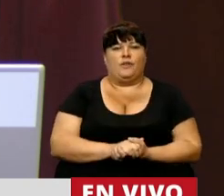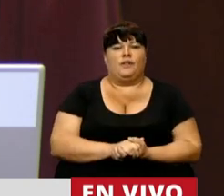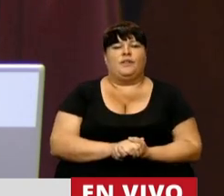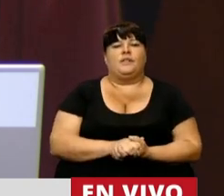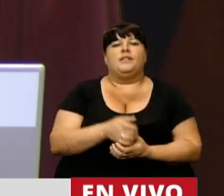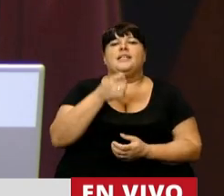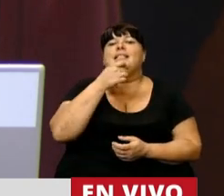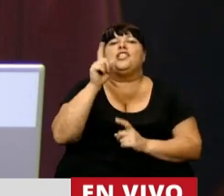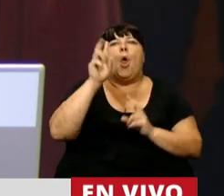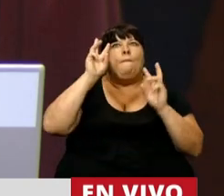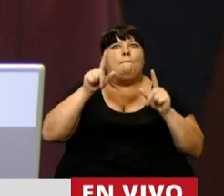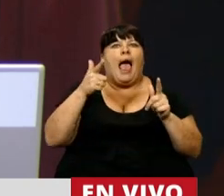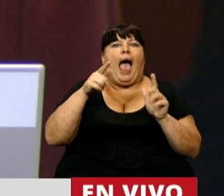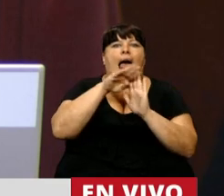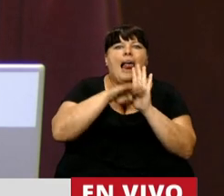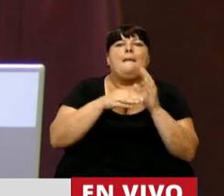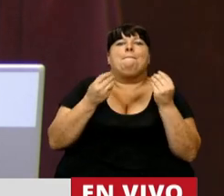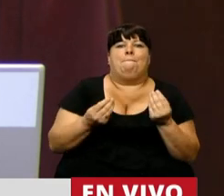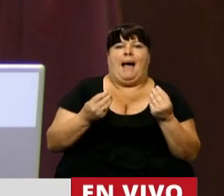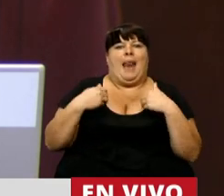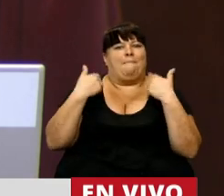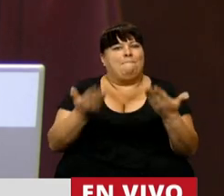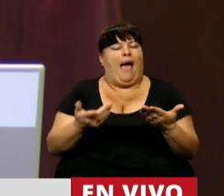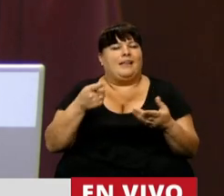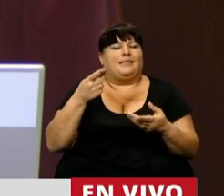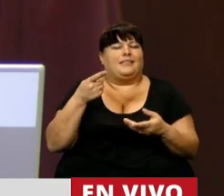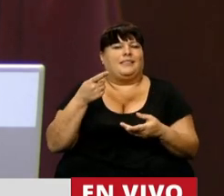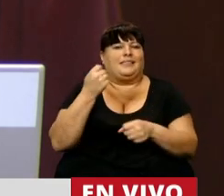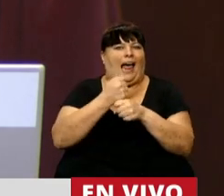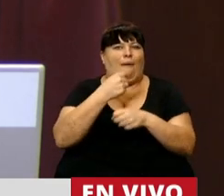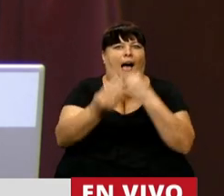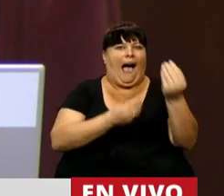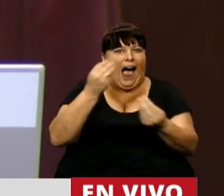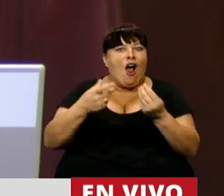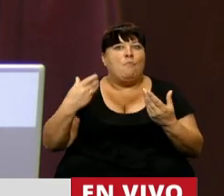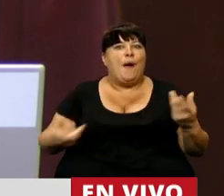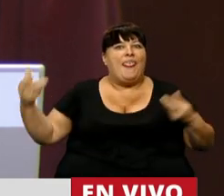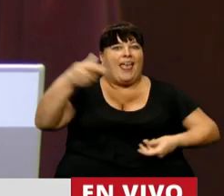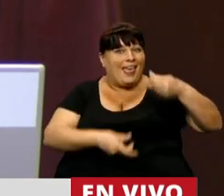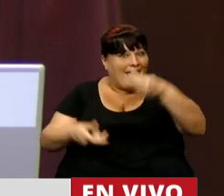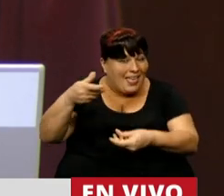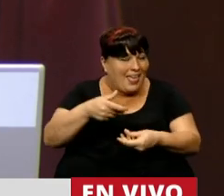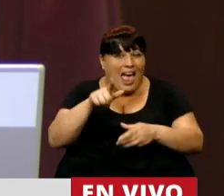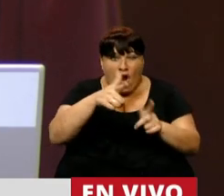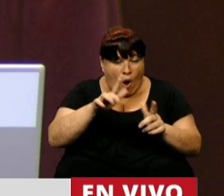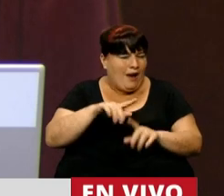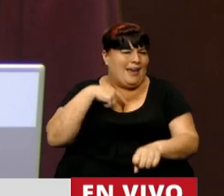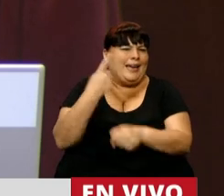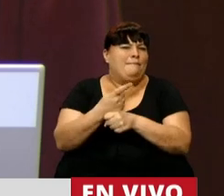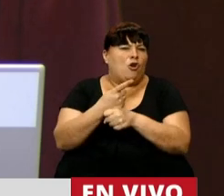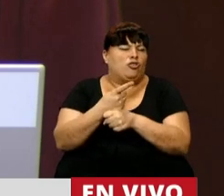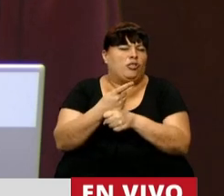sin buscar medidas que generen mayor cantidad de empleo y de inversiones, seguramente no